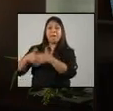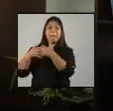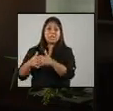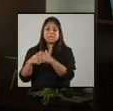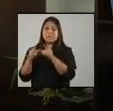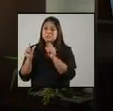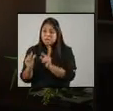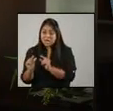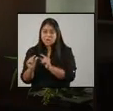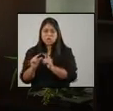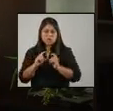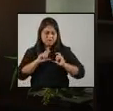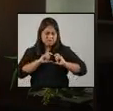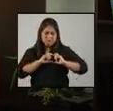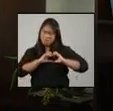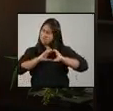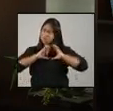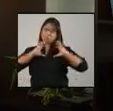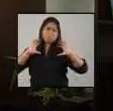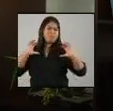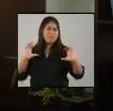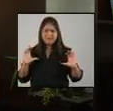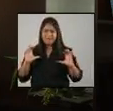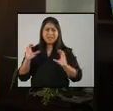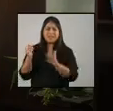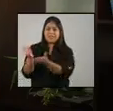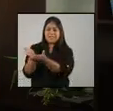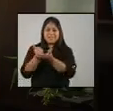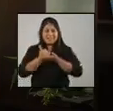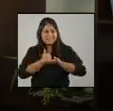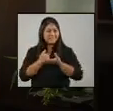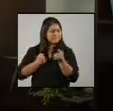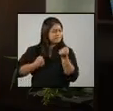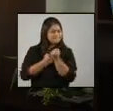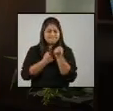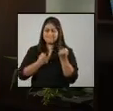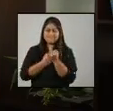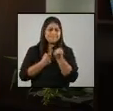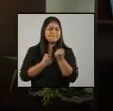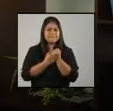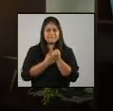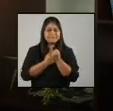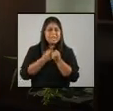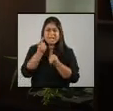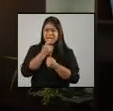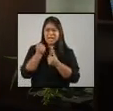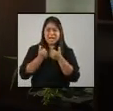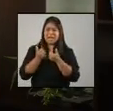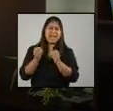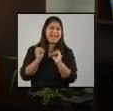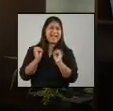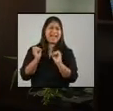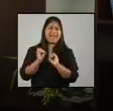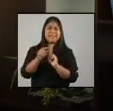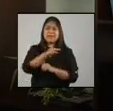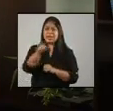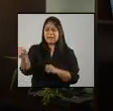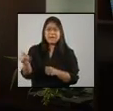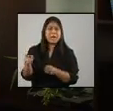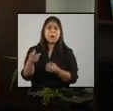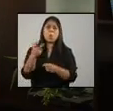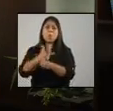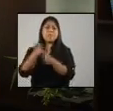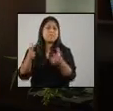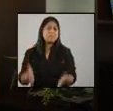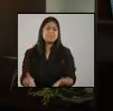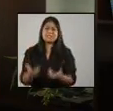y grandes corazones nobles que nos han apoyado sin dudarlo. Con guatemaltecos sin distinción de clase